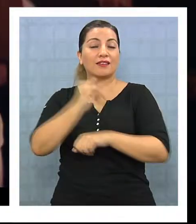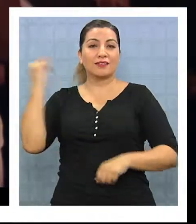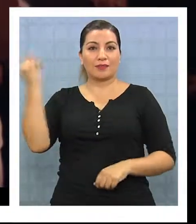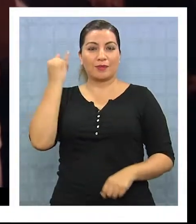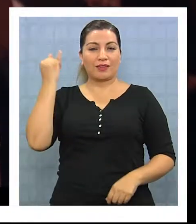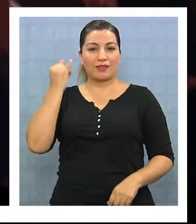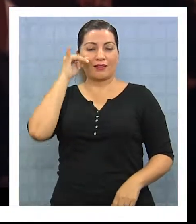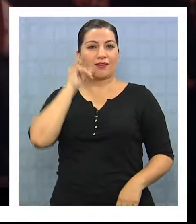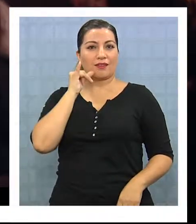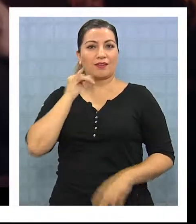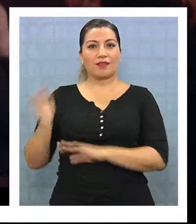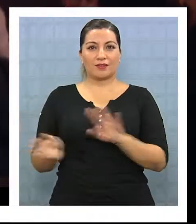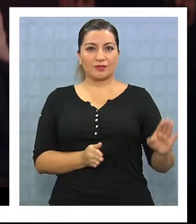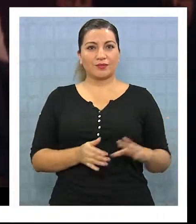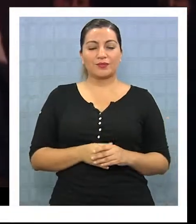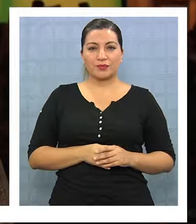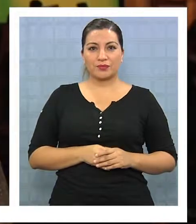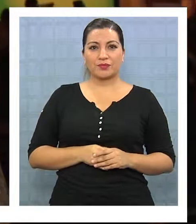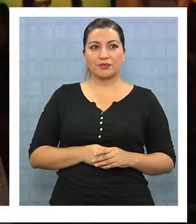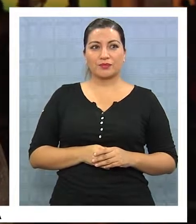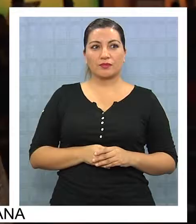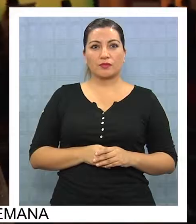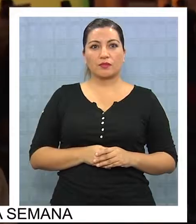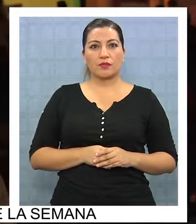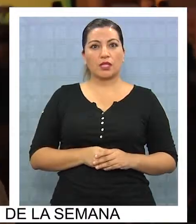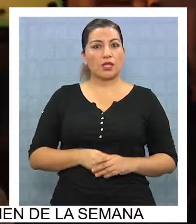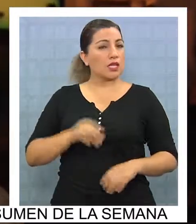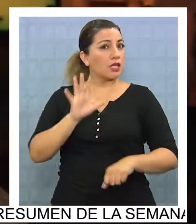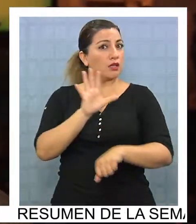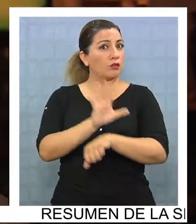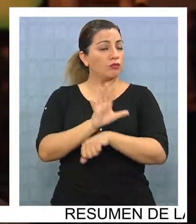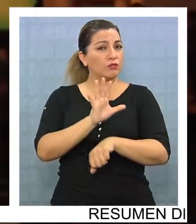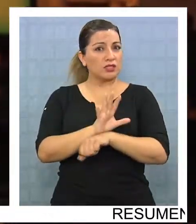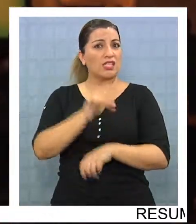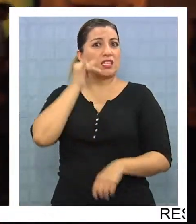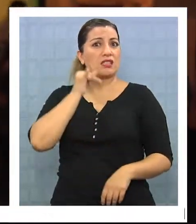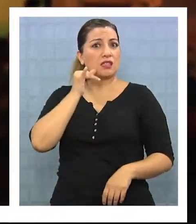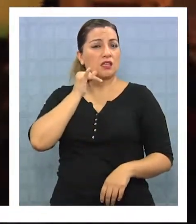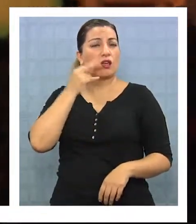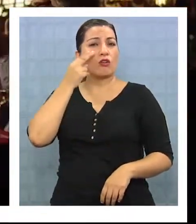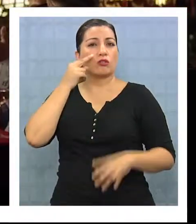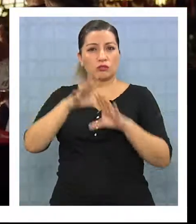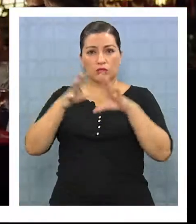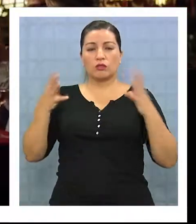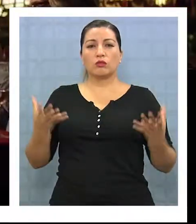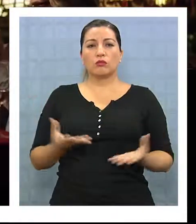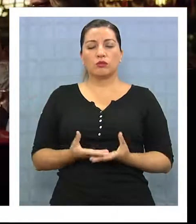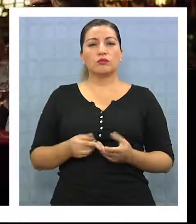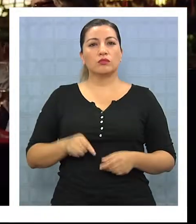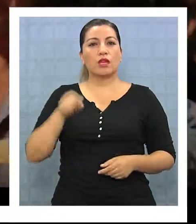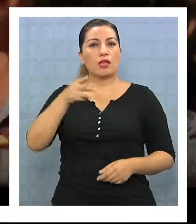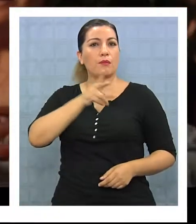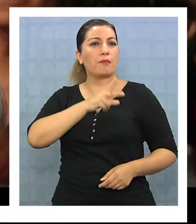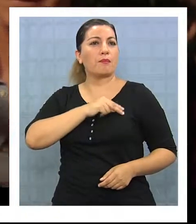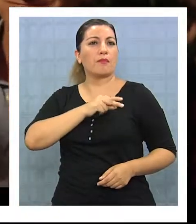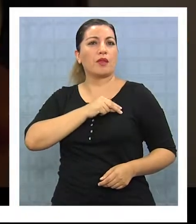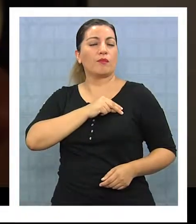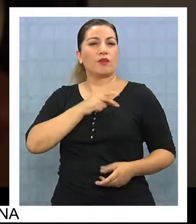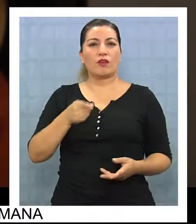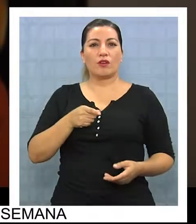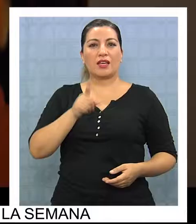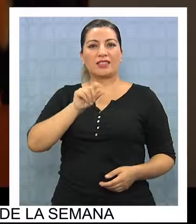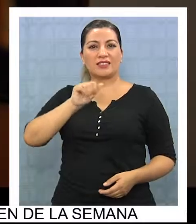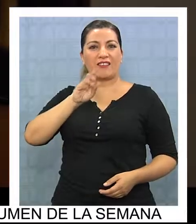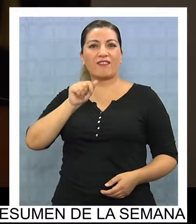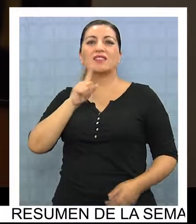estos días. El cine chileno está, bueno, reconocimiento mundial, acá hay ganar Sebastián Lelio mejor que en Berlín. En Berlín la gente no